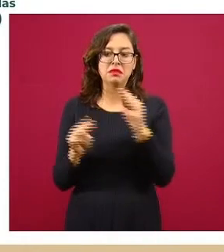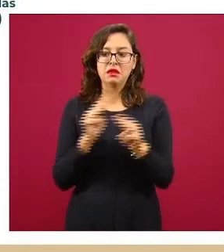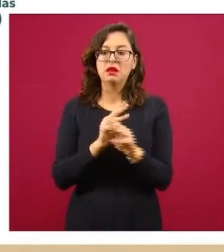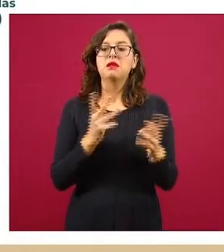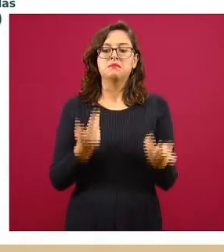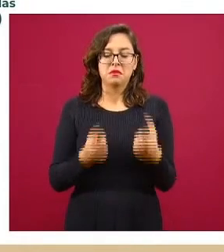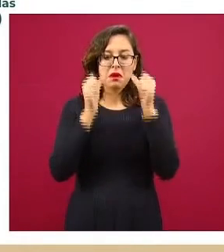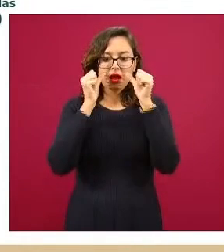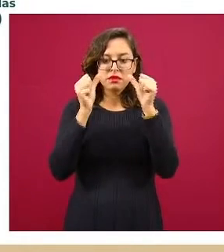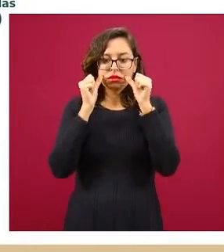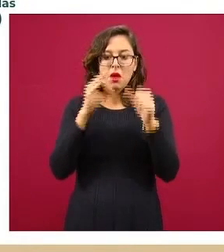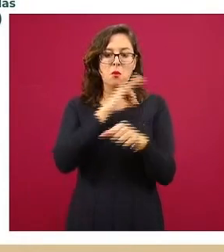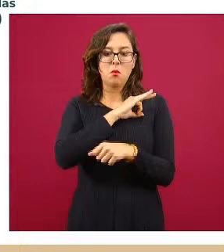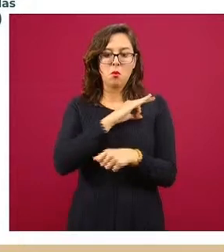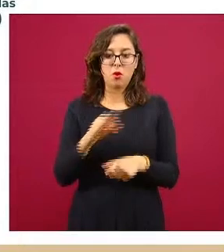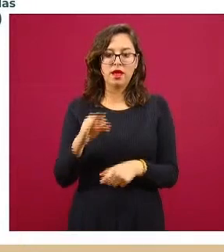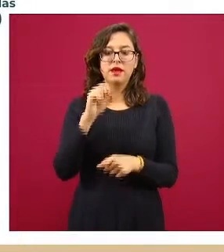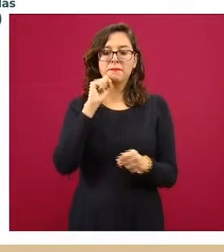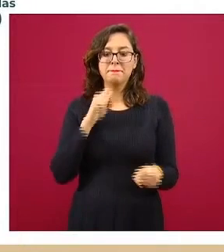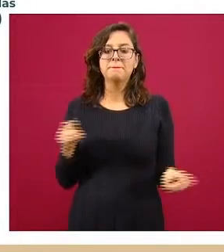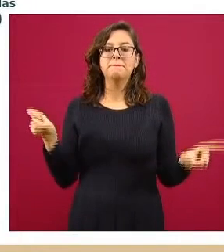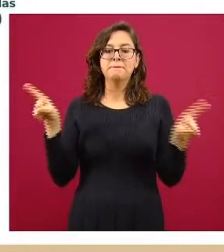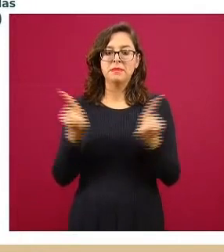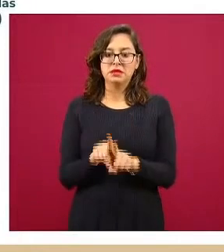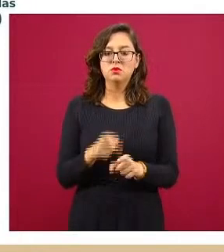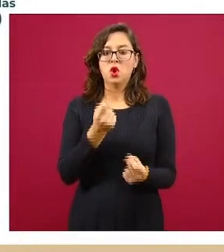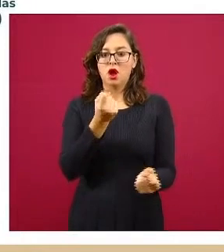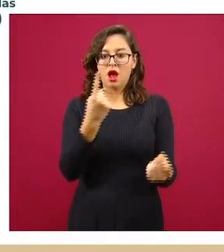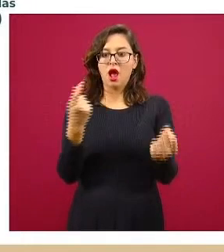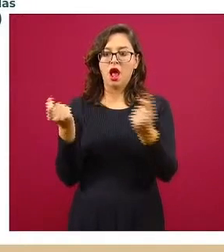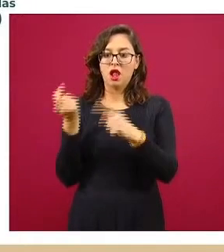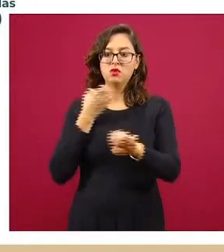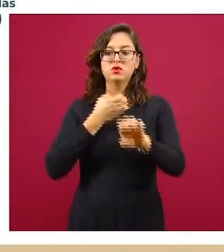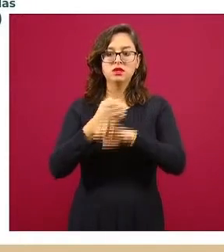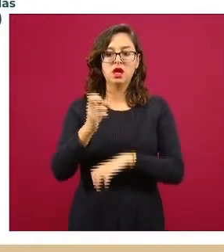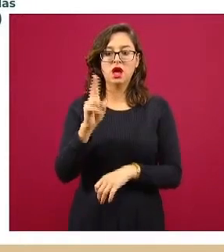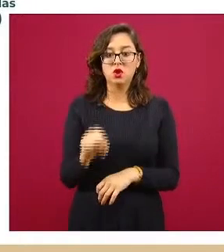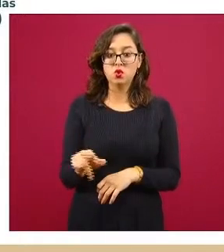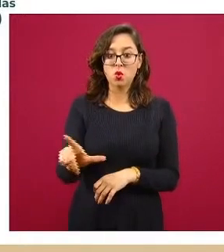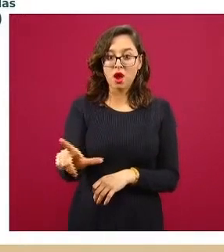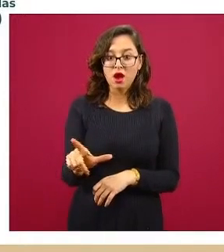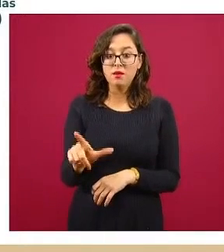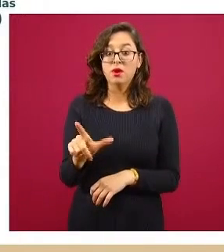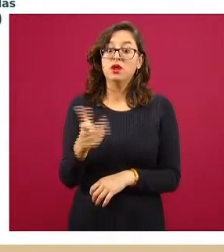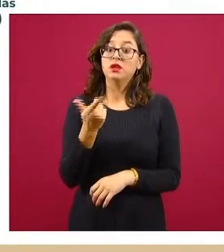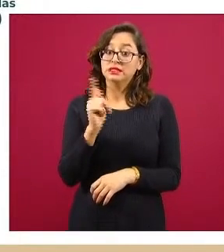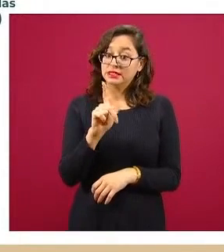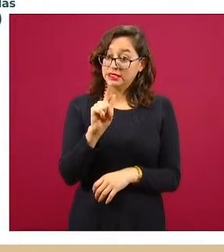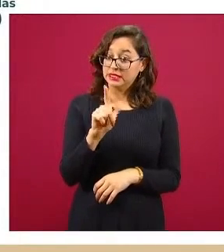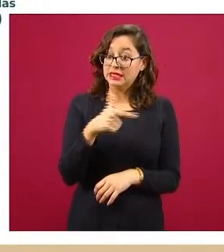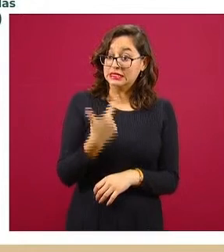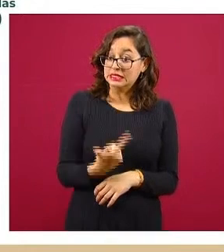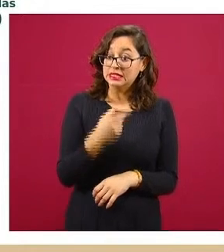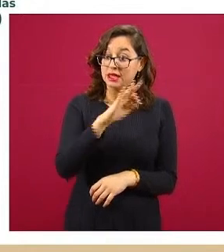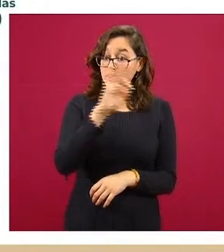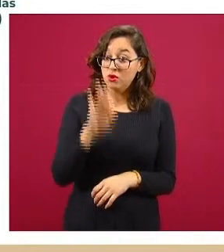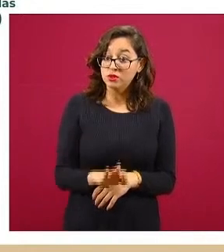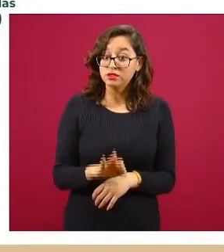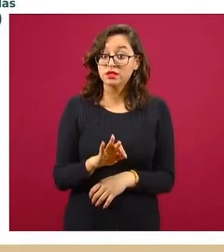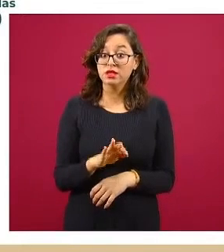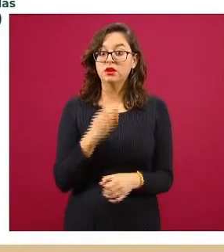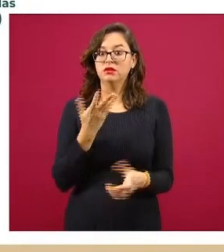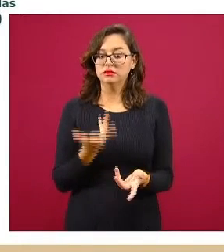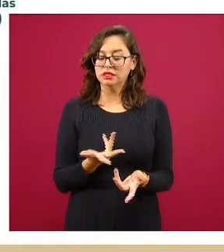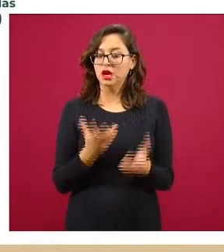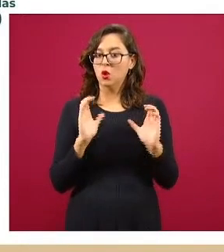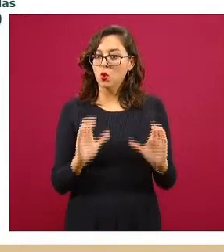con enfermedades críticos. Y también tenemos algunos estados, especialmente en Nuevo León, que está por arriba del 70 por ciento de ocupación, por eso está en